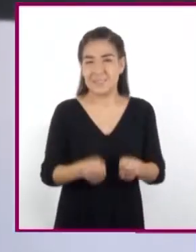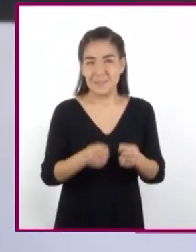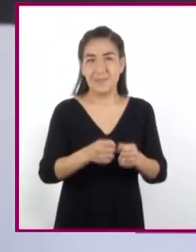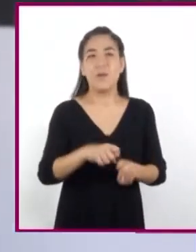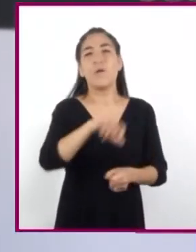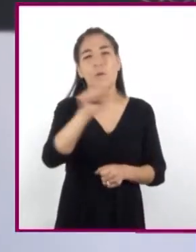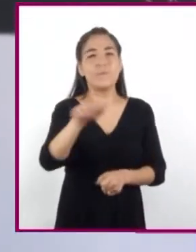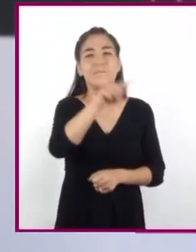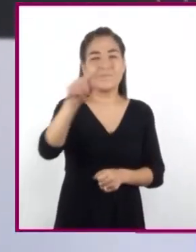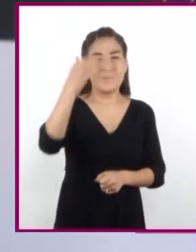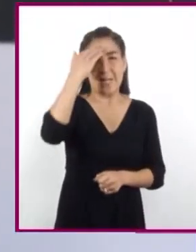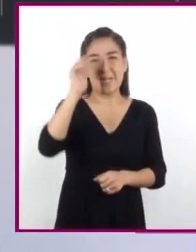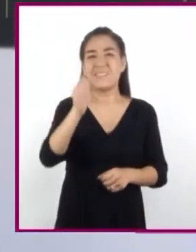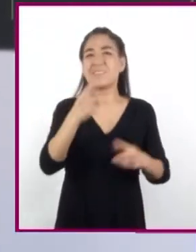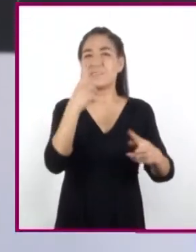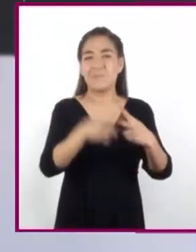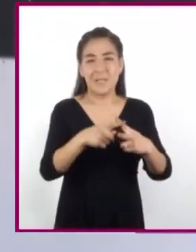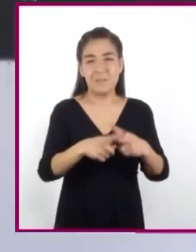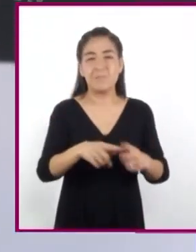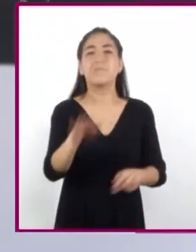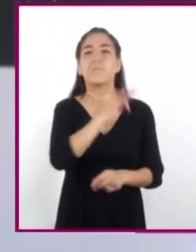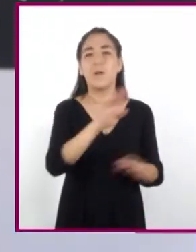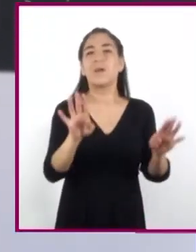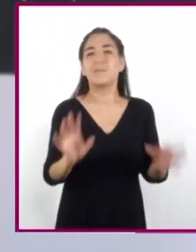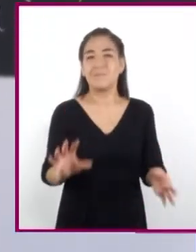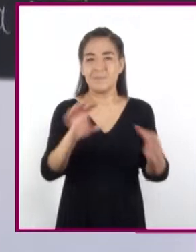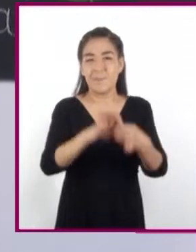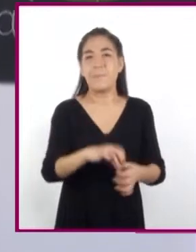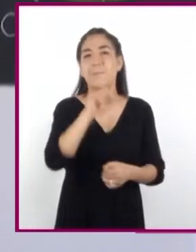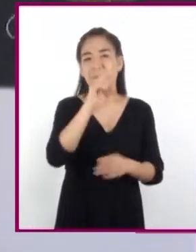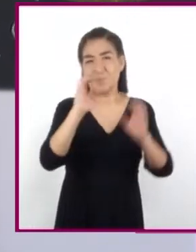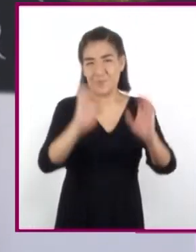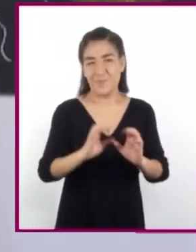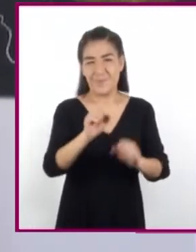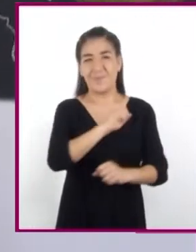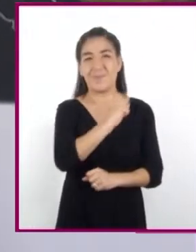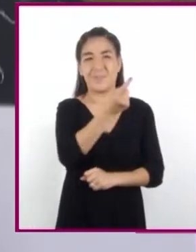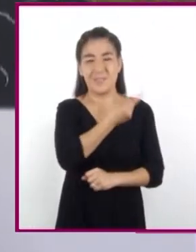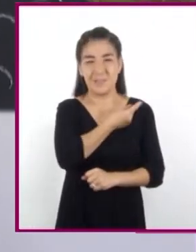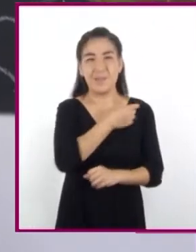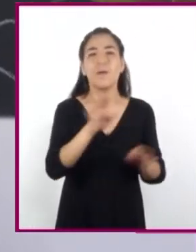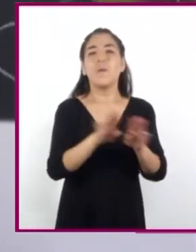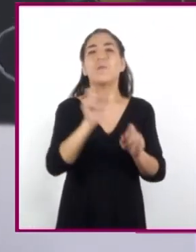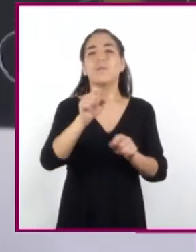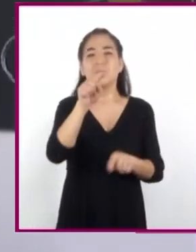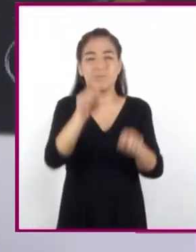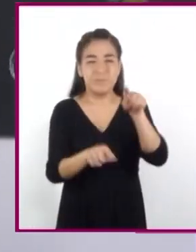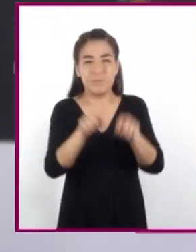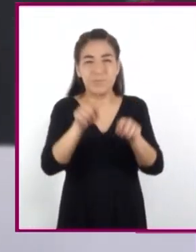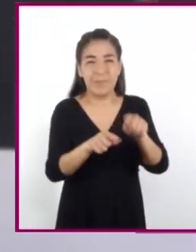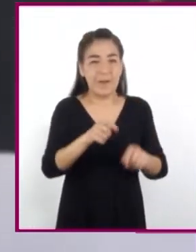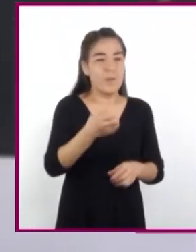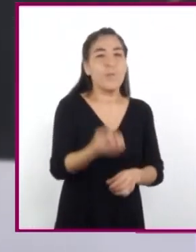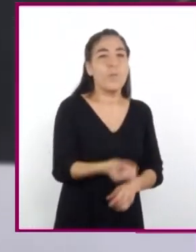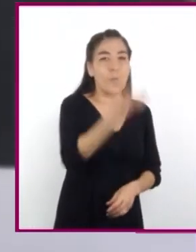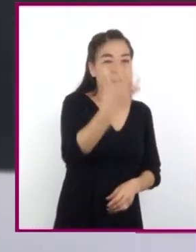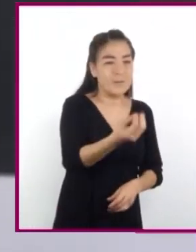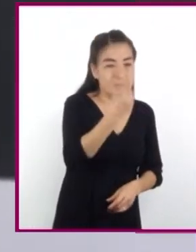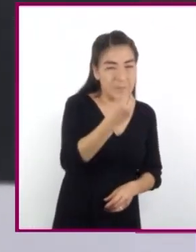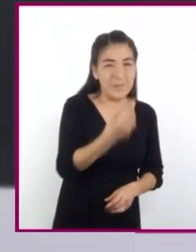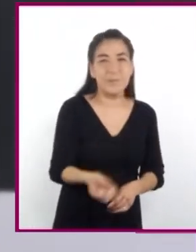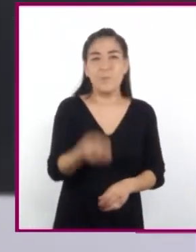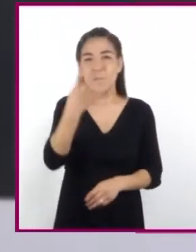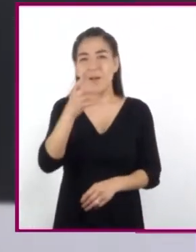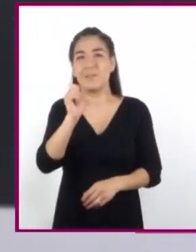otros conocimientos de las matemáticas también se involucran en el cuidado de la salud, al poder calcular las porciones y la cantidad de